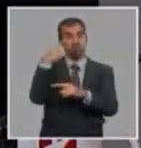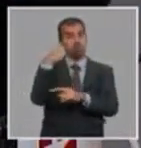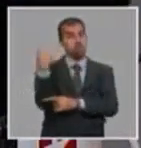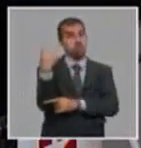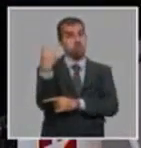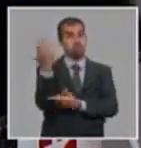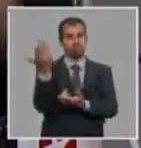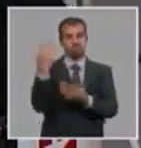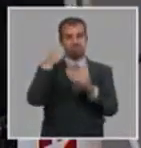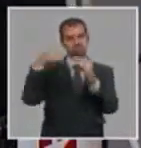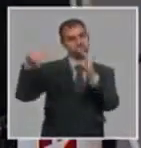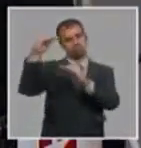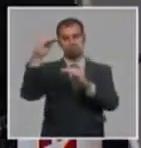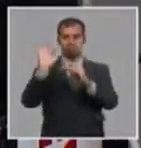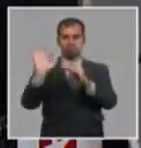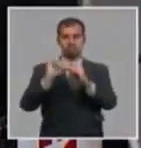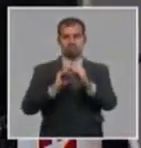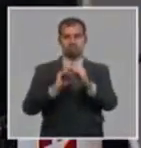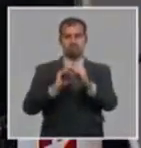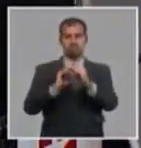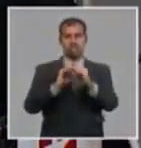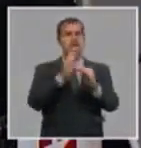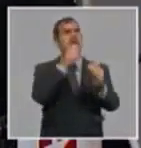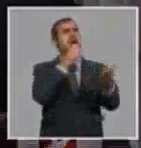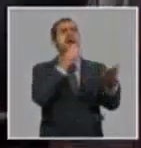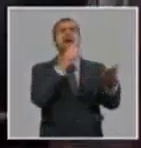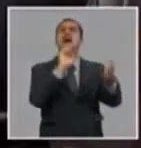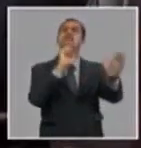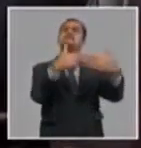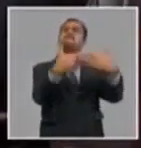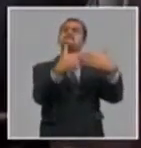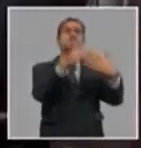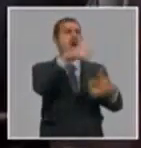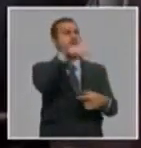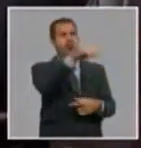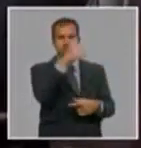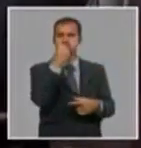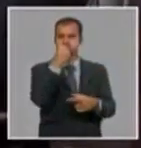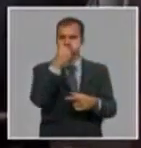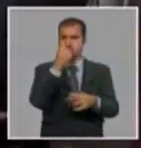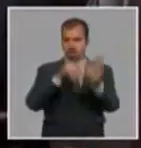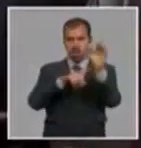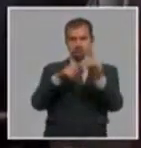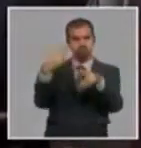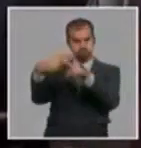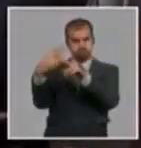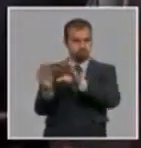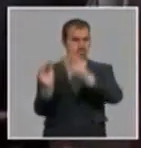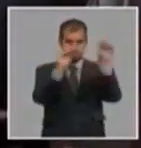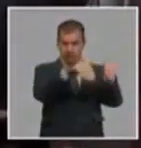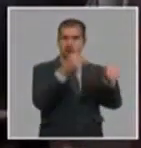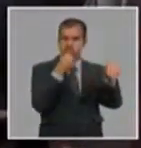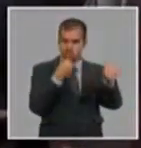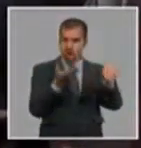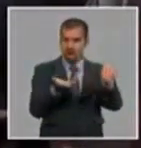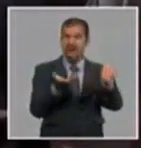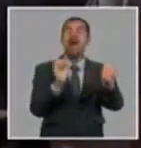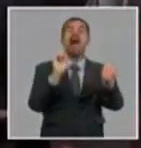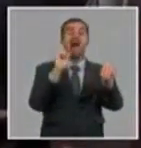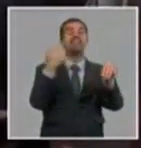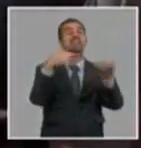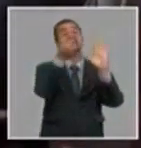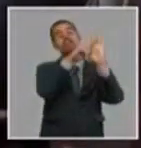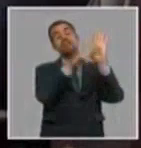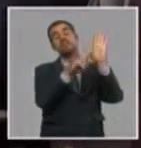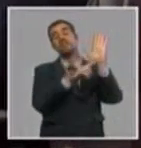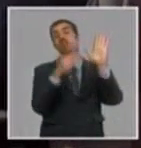seccional. No, no, cualquier empresa puede transitar a ser una empresa de alta tecnología. Lo que hay es que cumplir lo que establece,